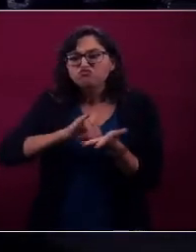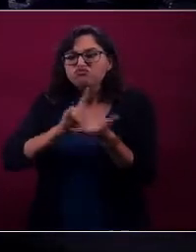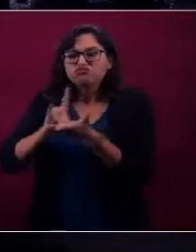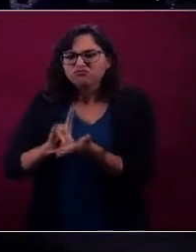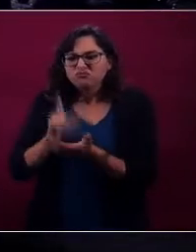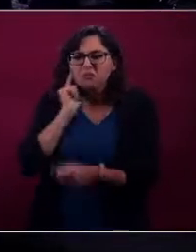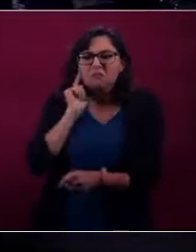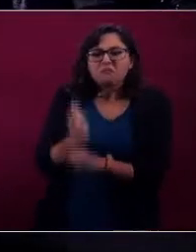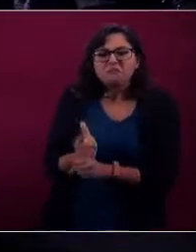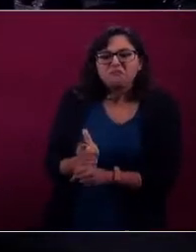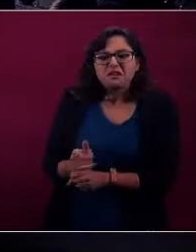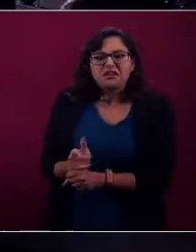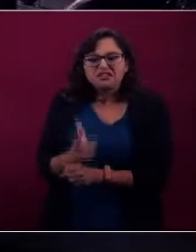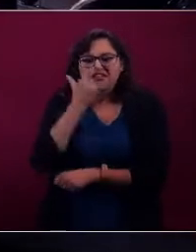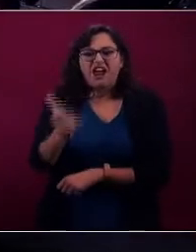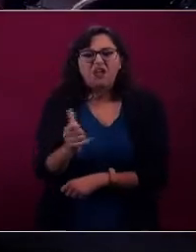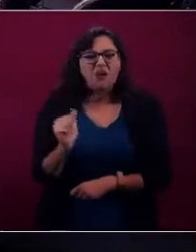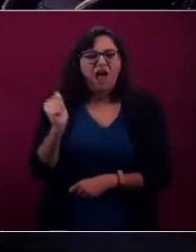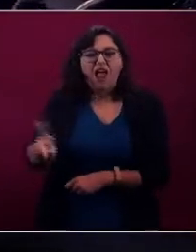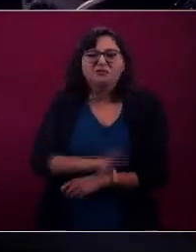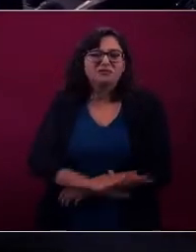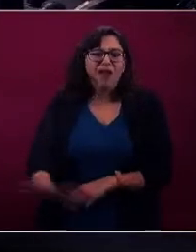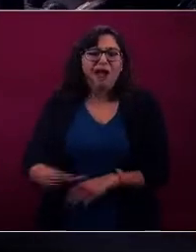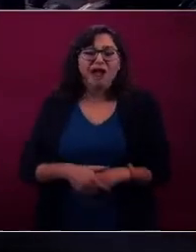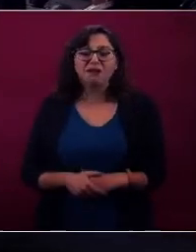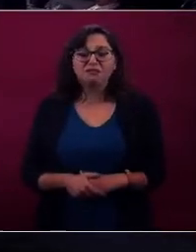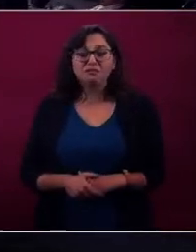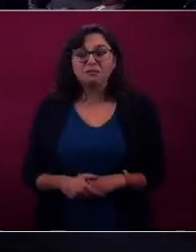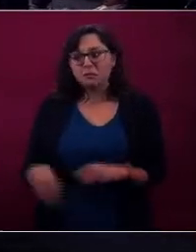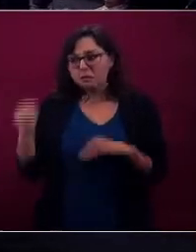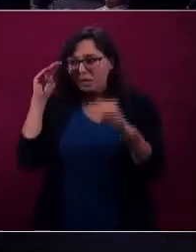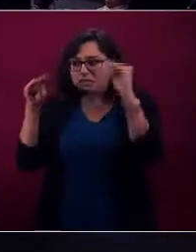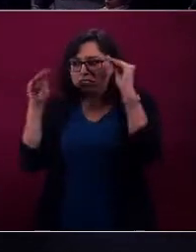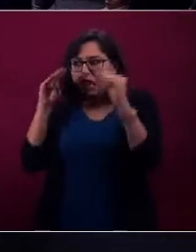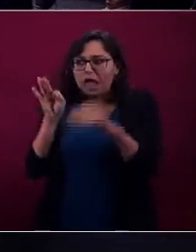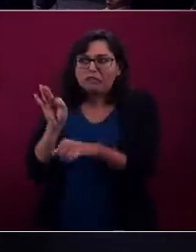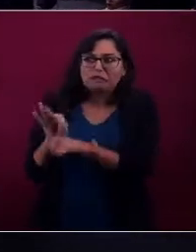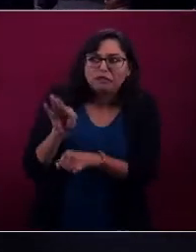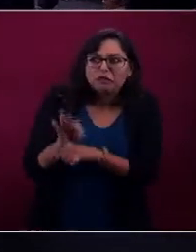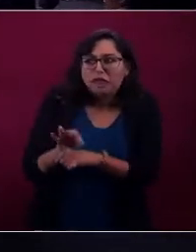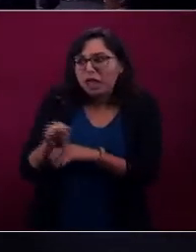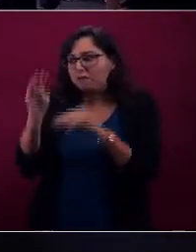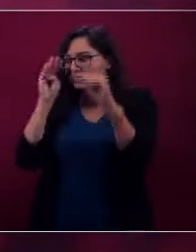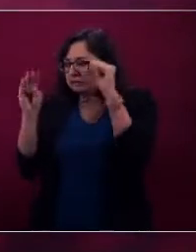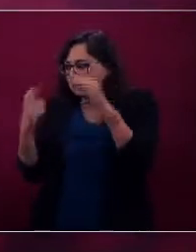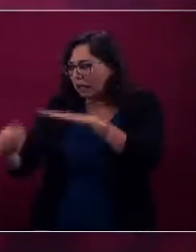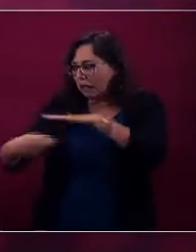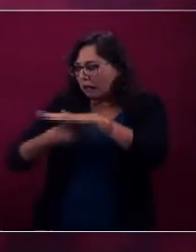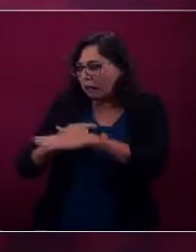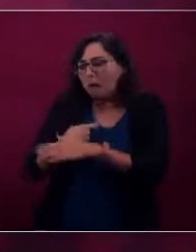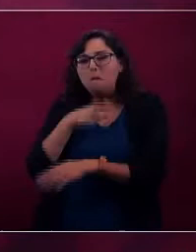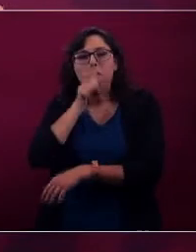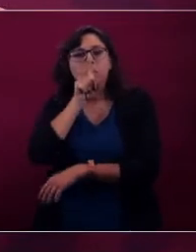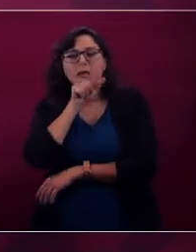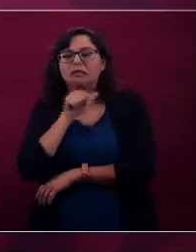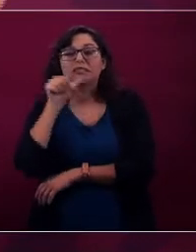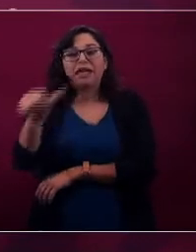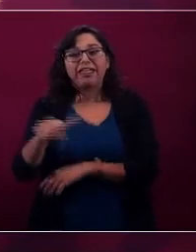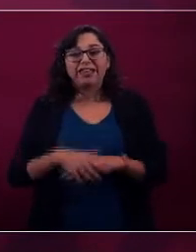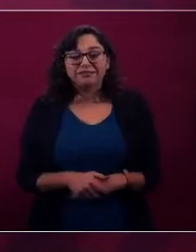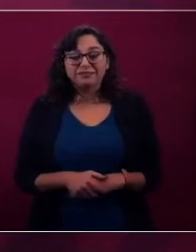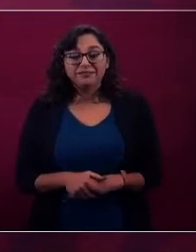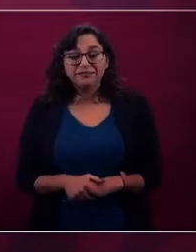O sea, pero fíjense, de la tecnología más